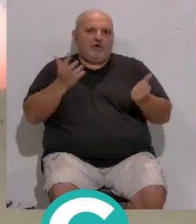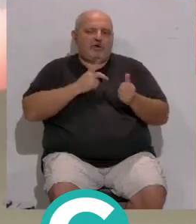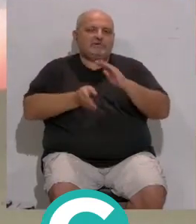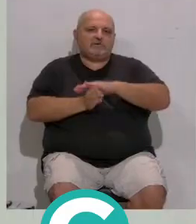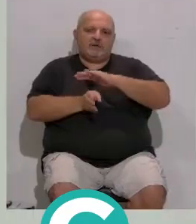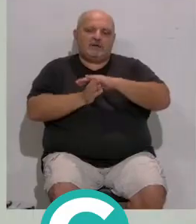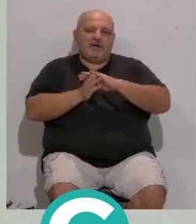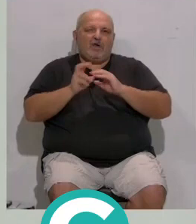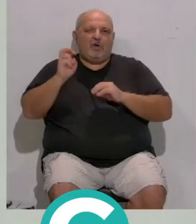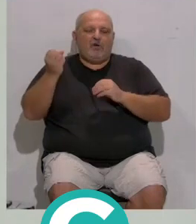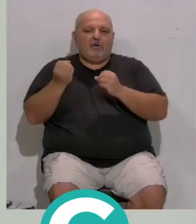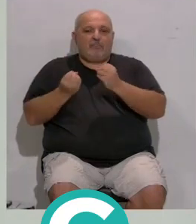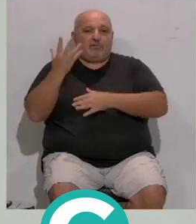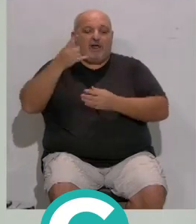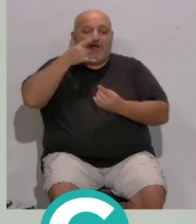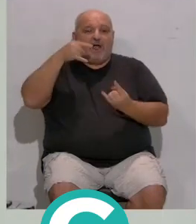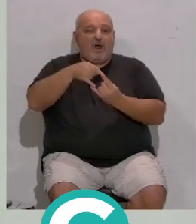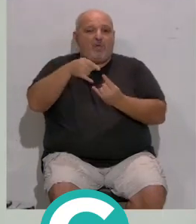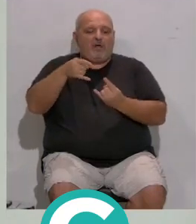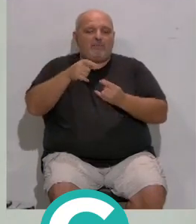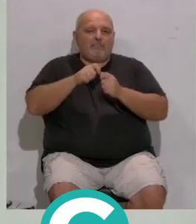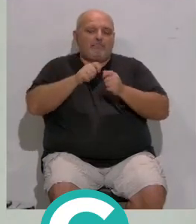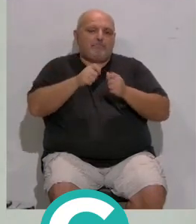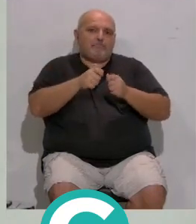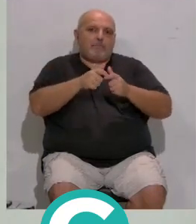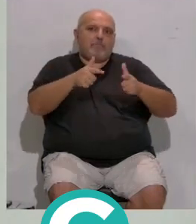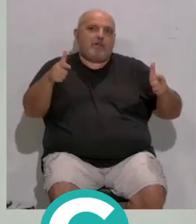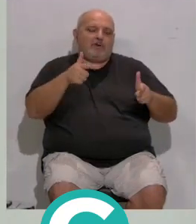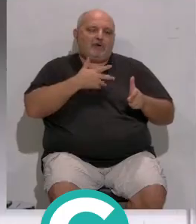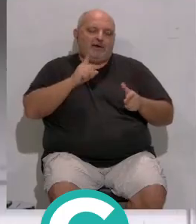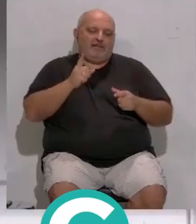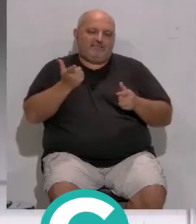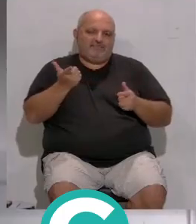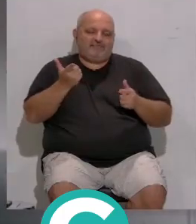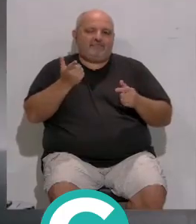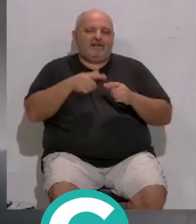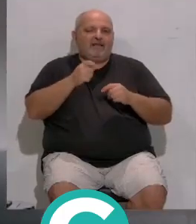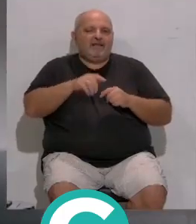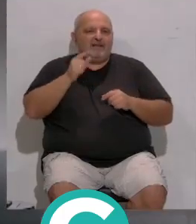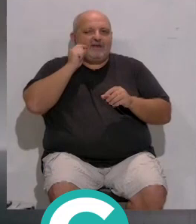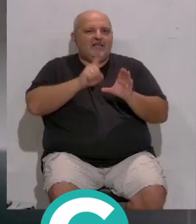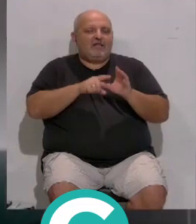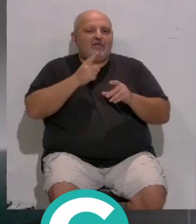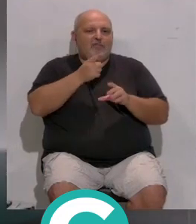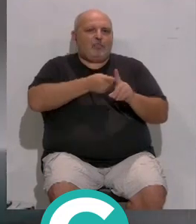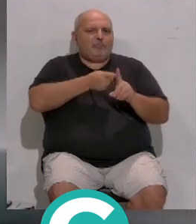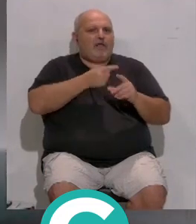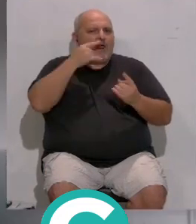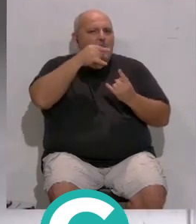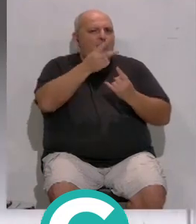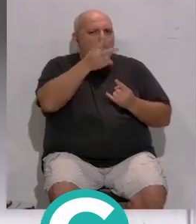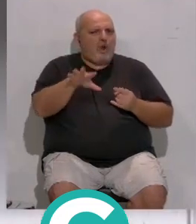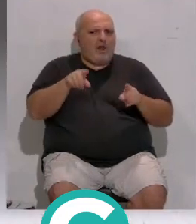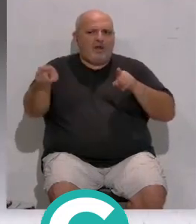que otra fiesta... ...de origen anglicano... ...Halloween... ...cada vez vaya ganando terreno. ...que también los niños y las niñas... ...disfruten de Halloween... ...al final yo